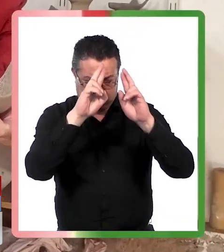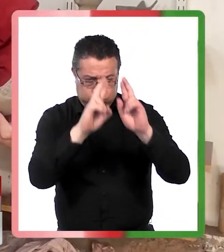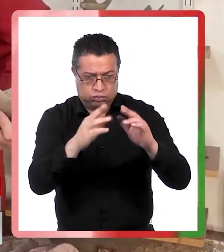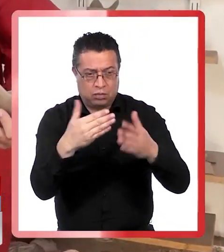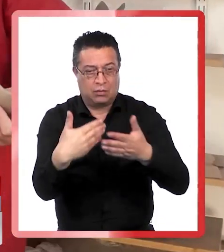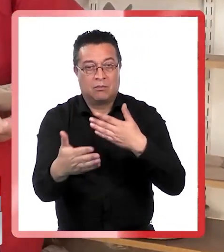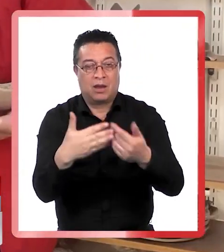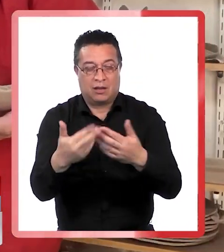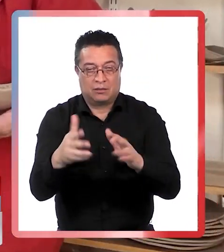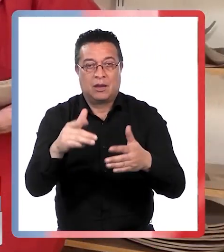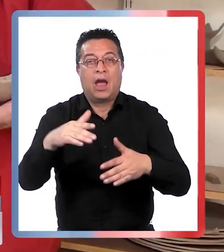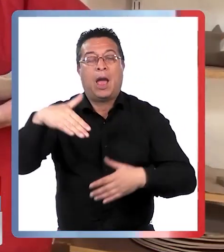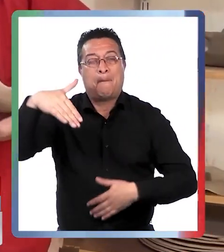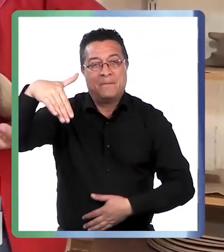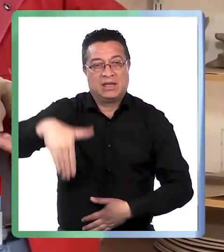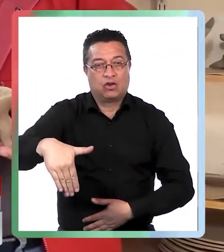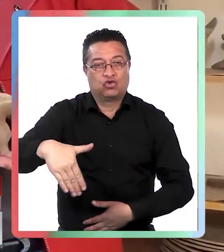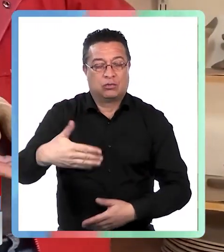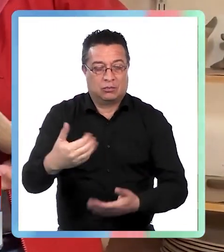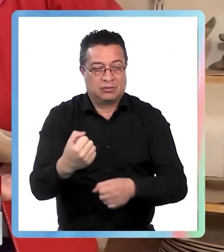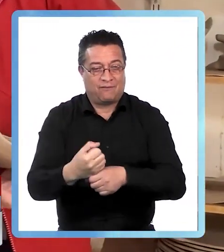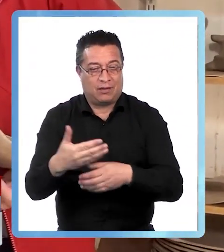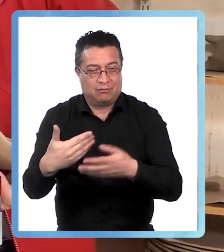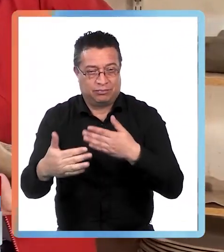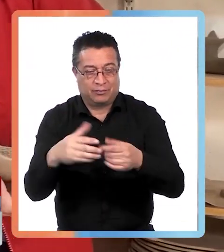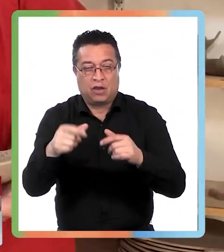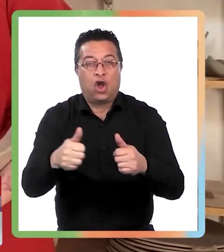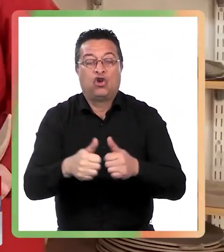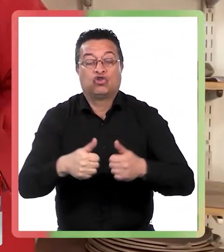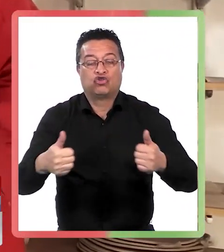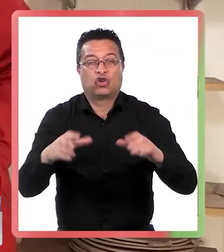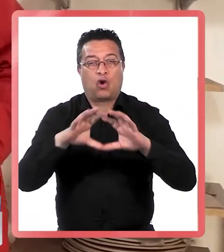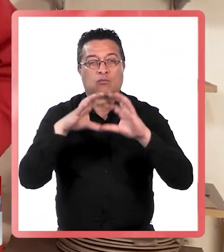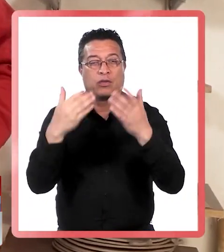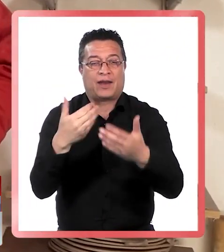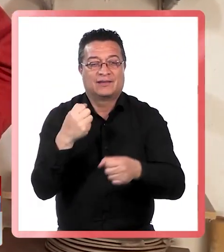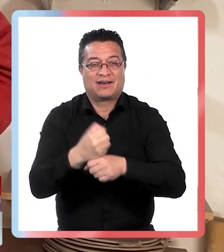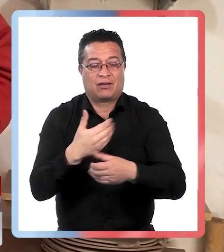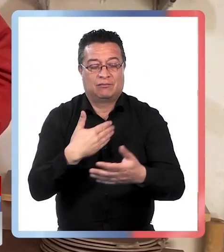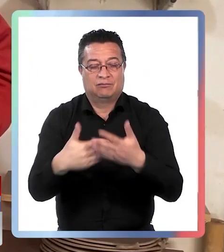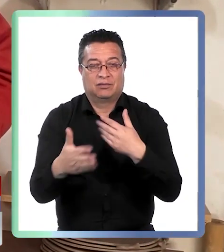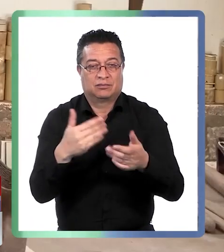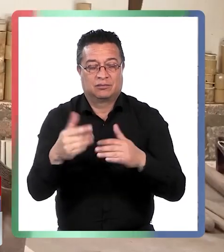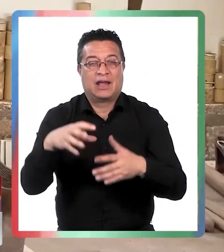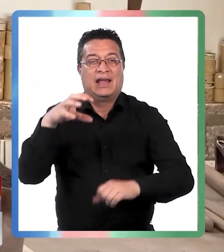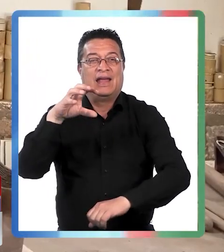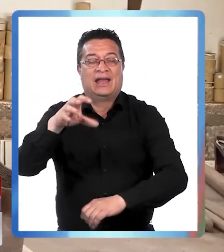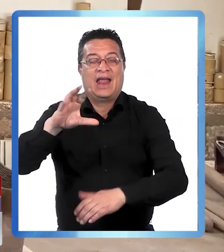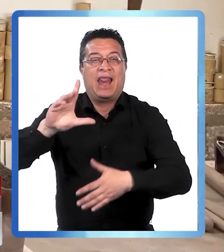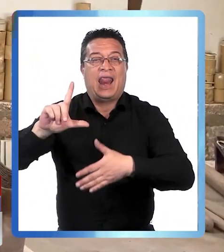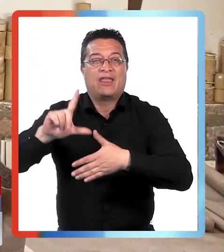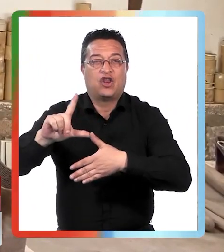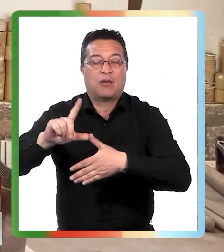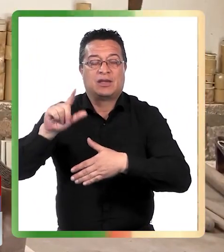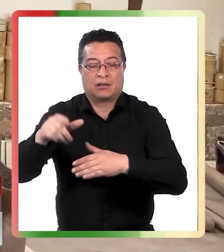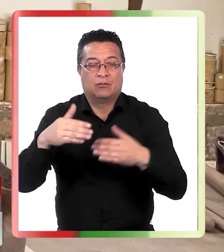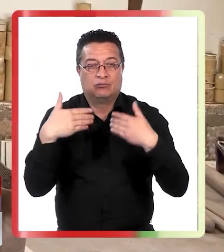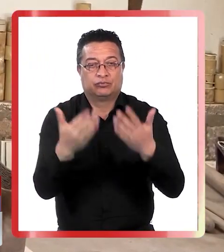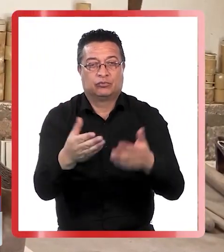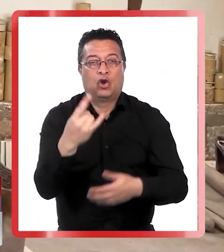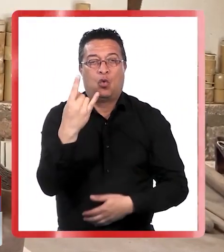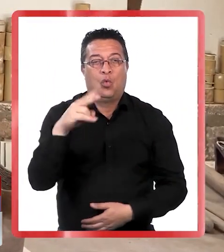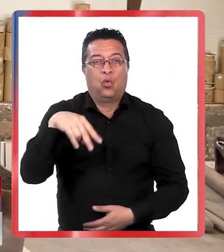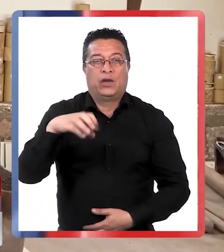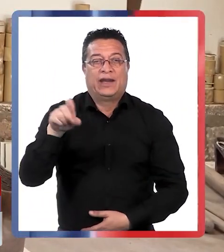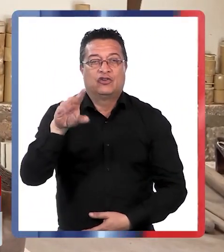excelencia para las artesanías de América del Sur fue entregado por el Consejo Mundial de Artesanías Región Latinoamérica con